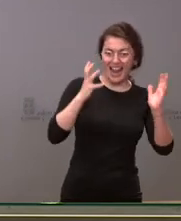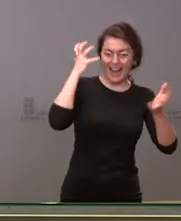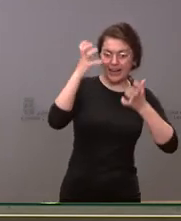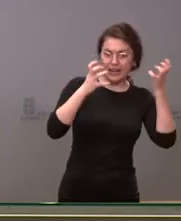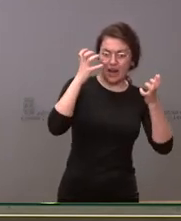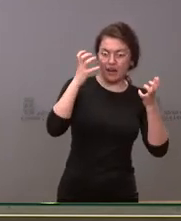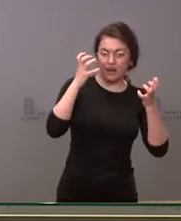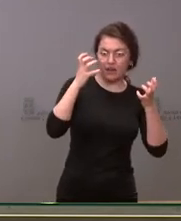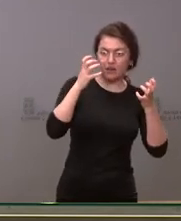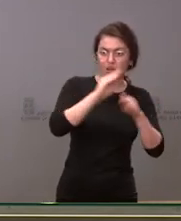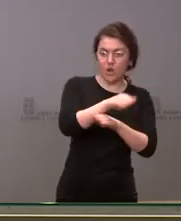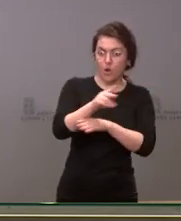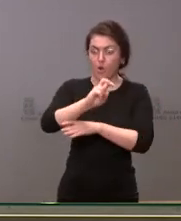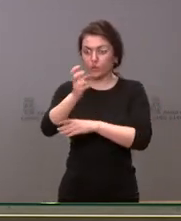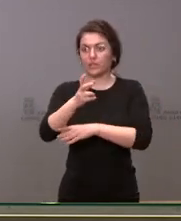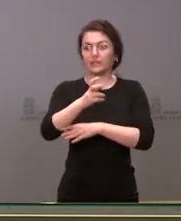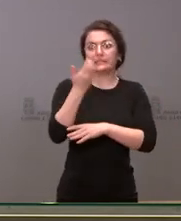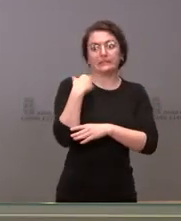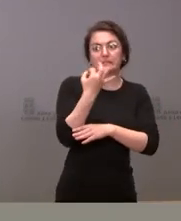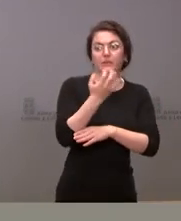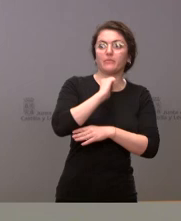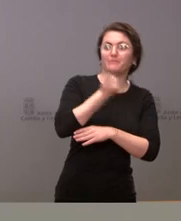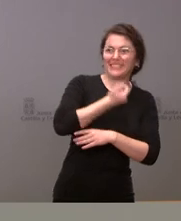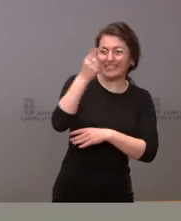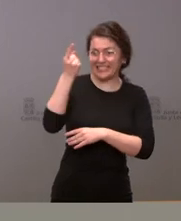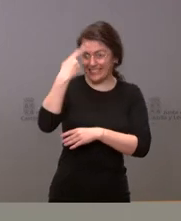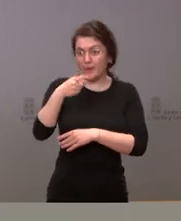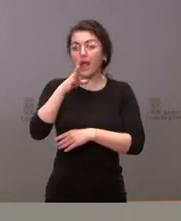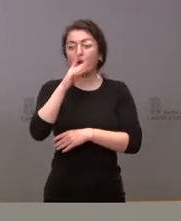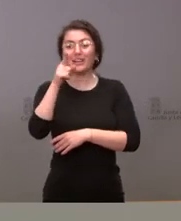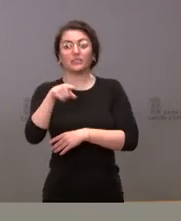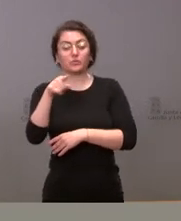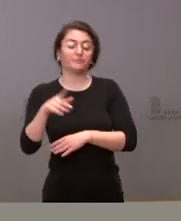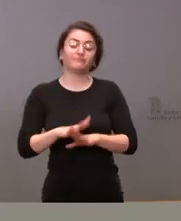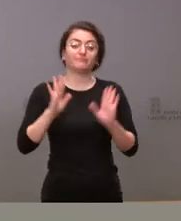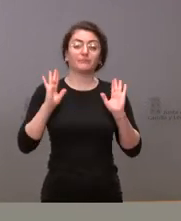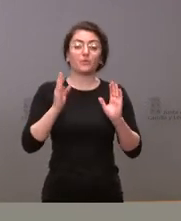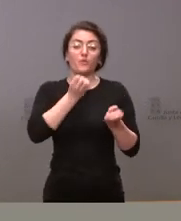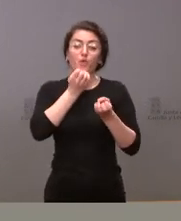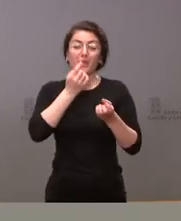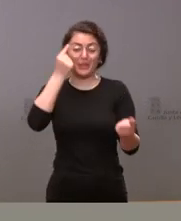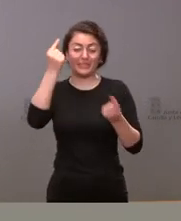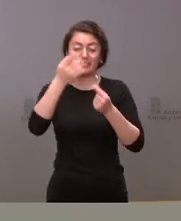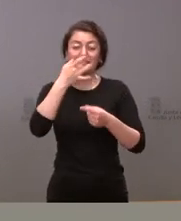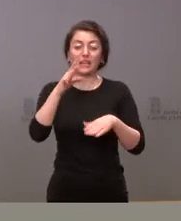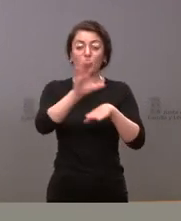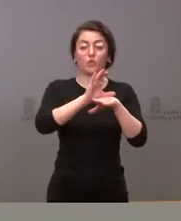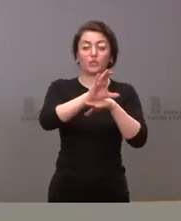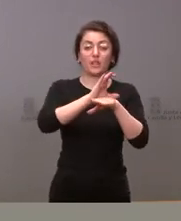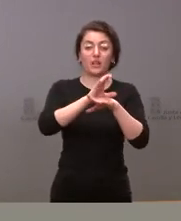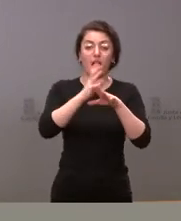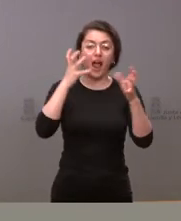usted que se ha tenido que sacrificar? Sobre esto les podrá informar con más detalle tanto la consejería de agricultura y ganadería como la de medio ambiente